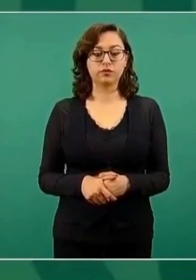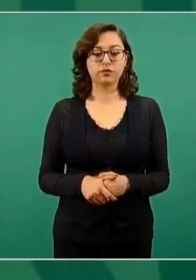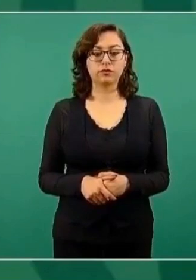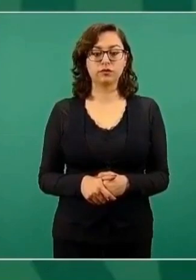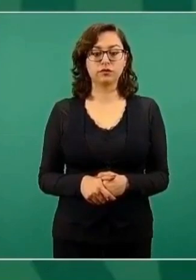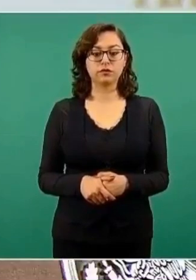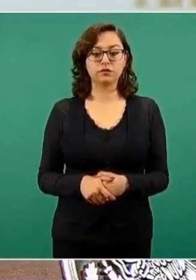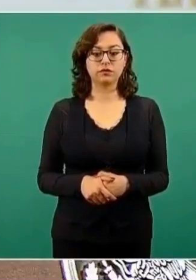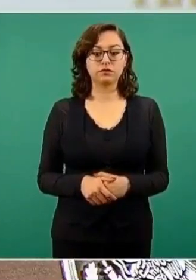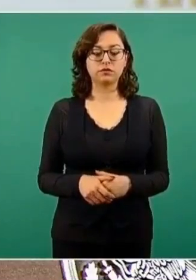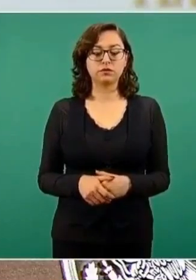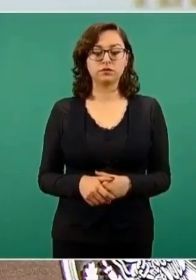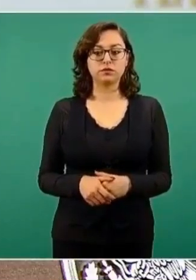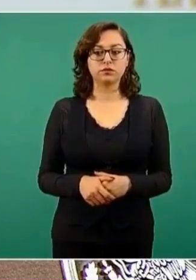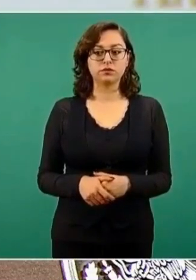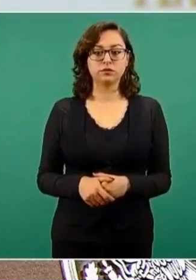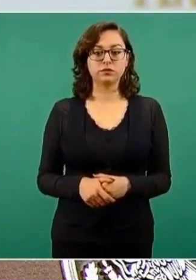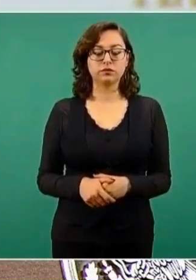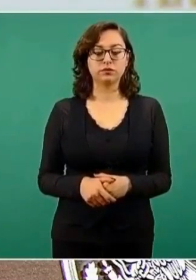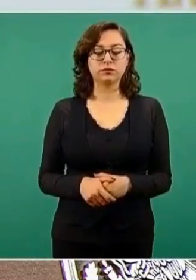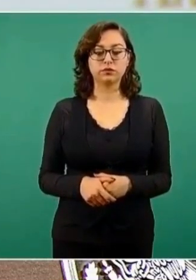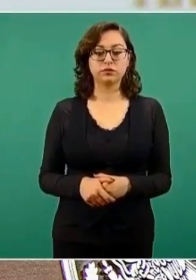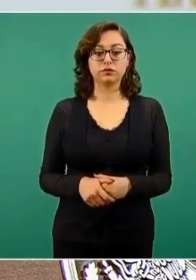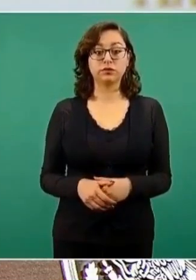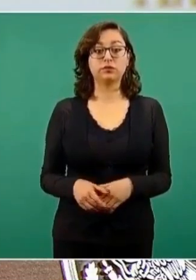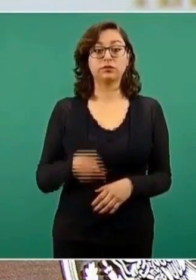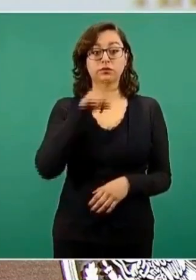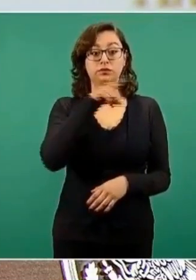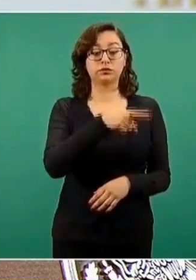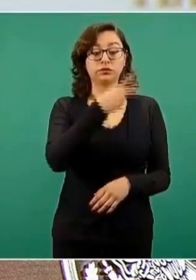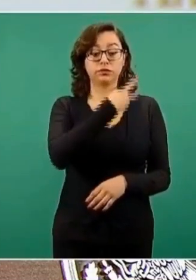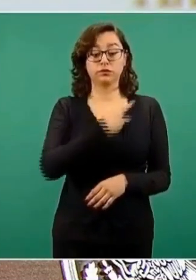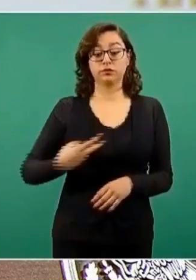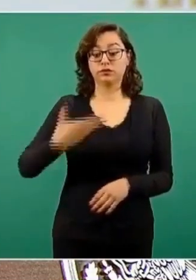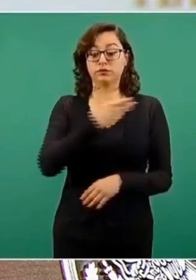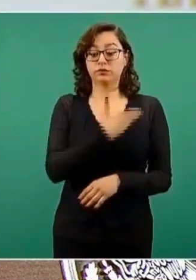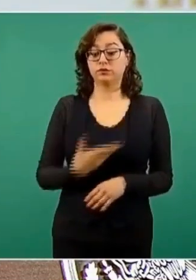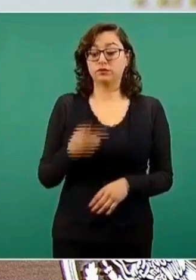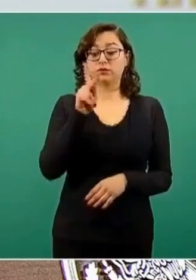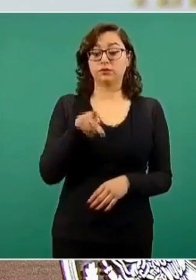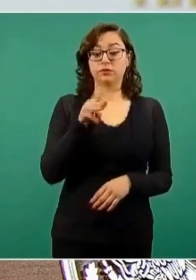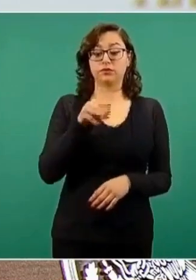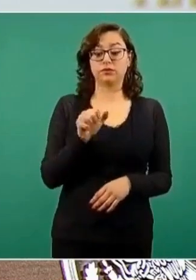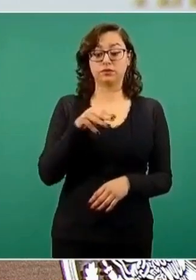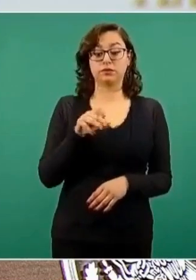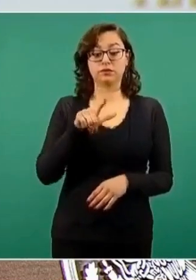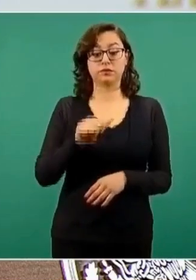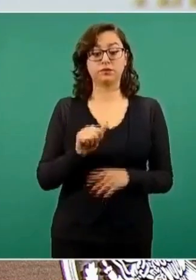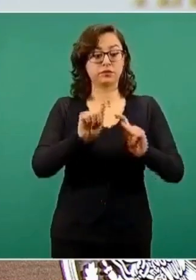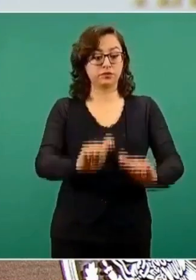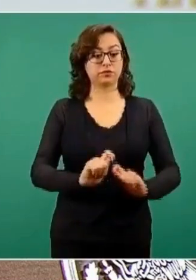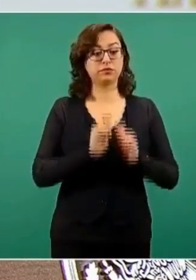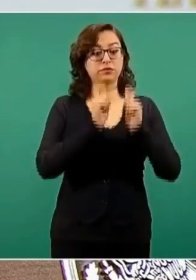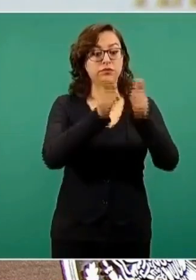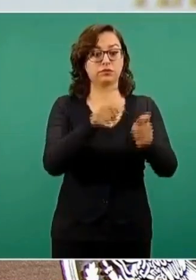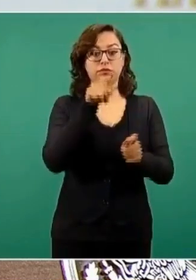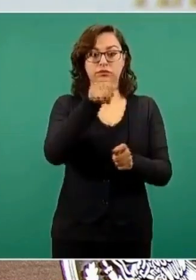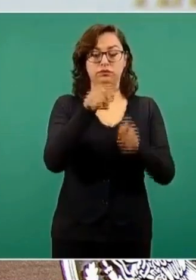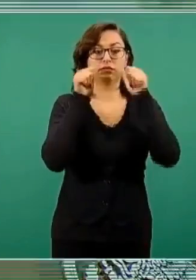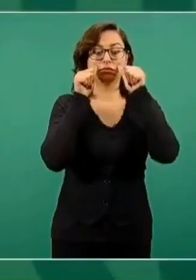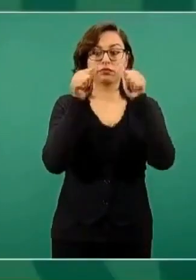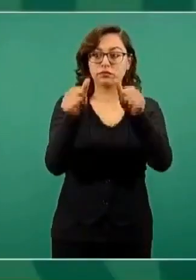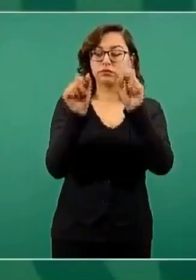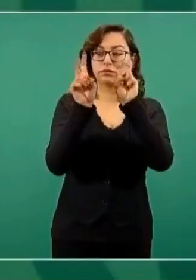vicepresidenta Kamala Harris para atender el asunto migratorio, pues demuestra